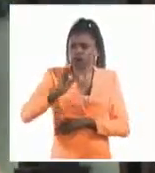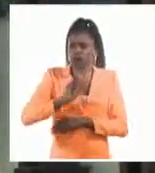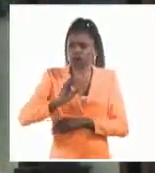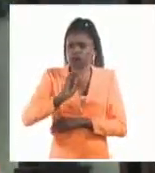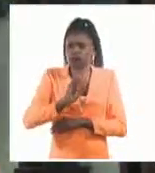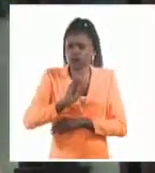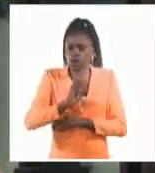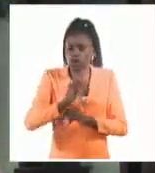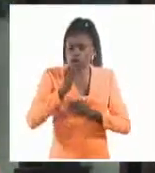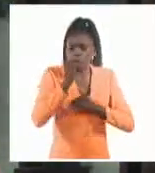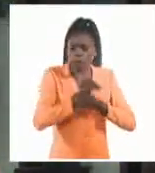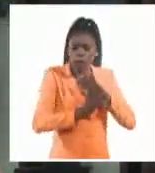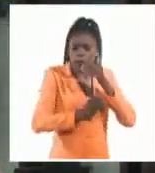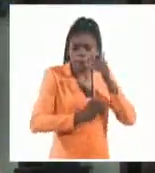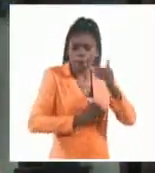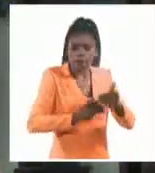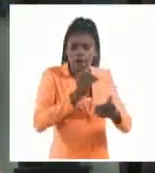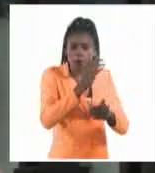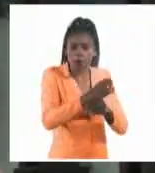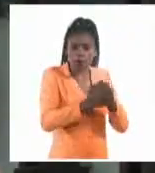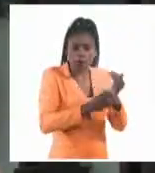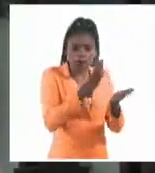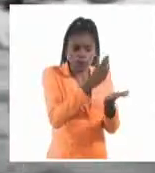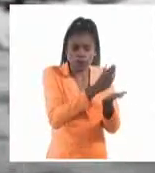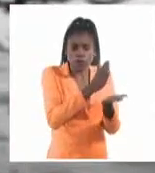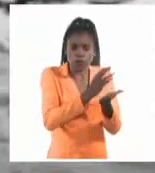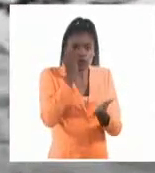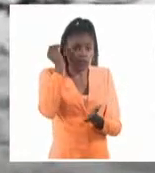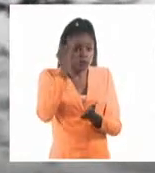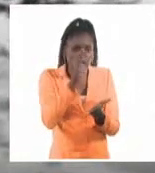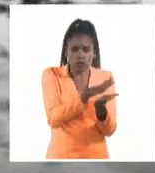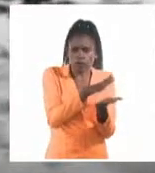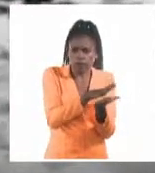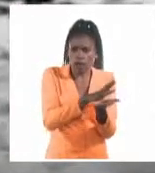sistematización de la documentación del Che sin pensar en un archivo.